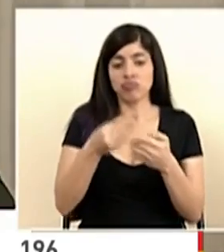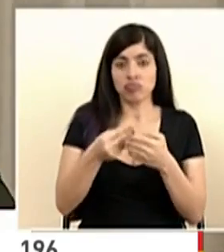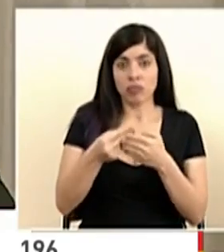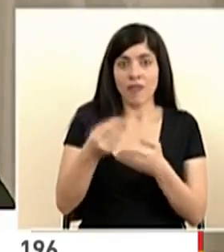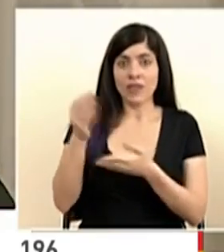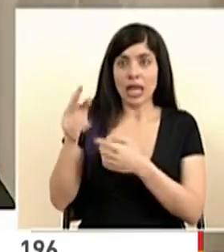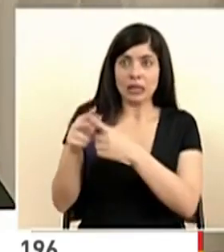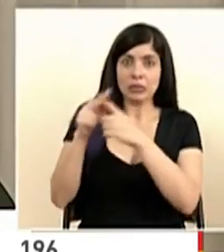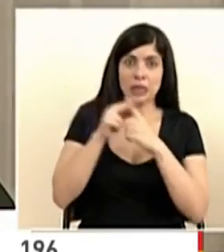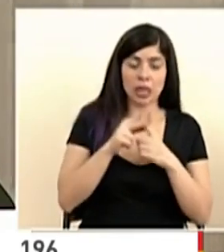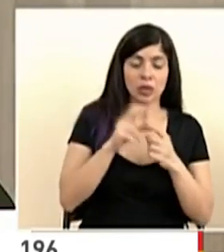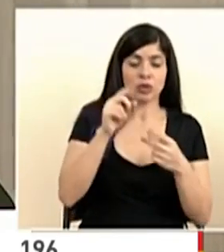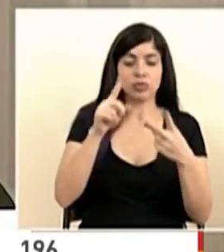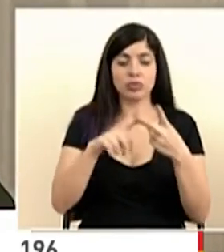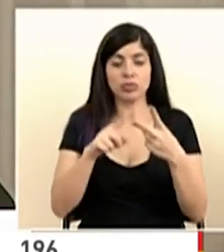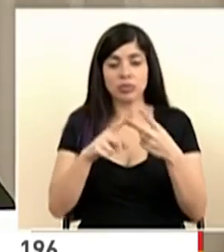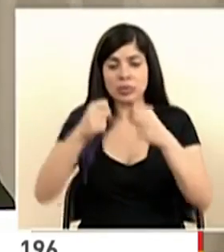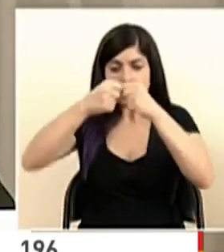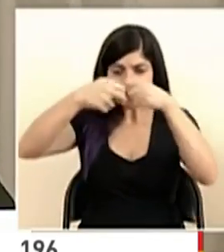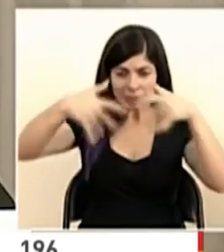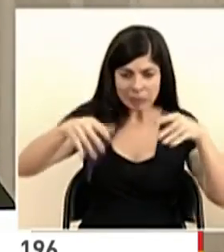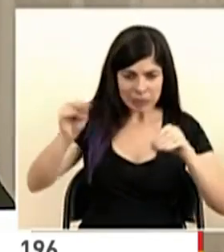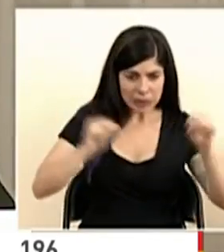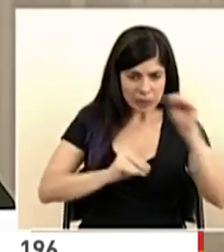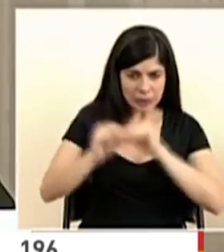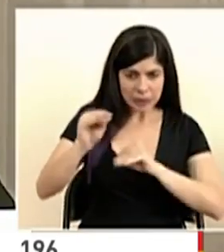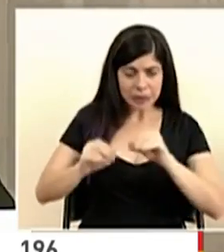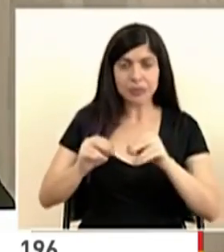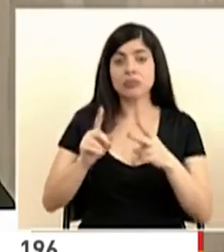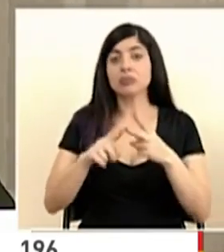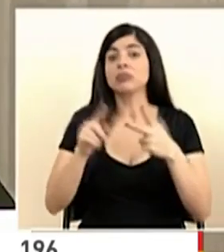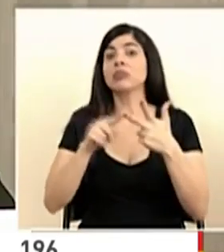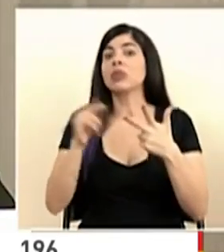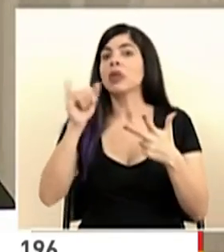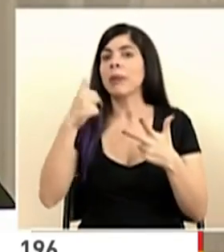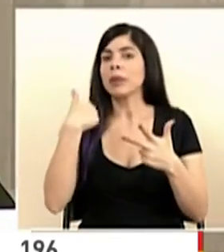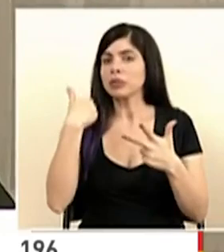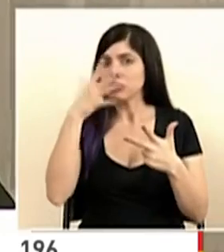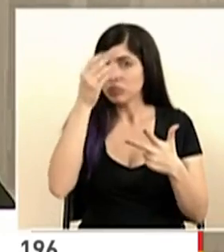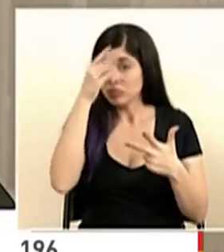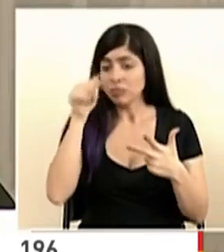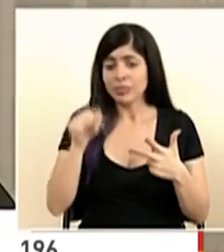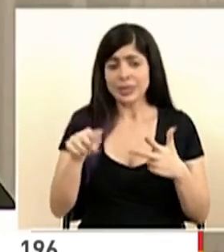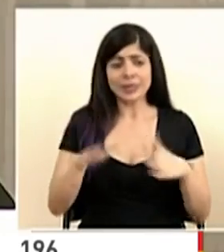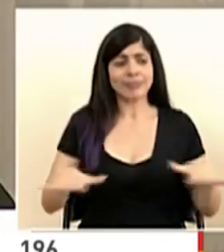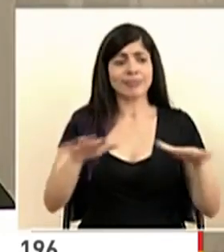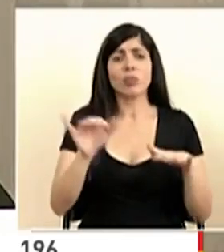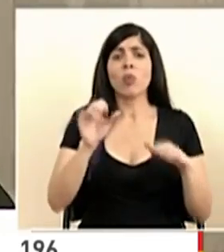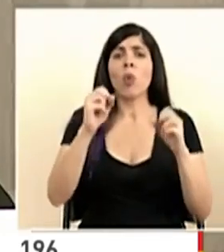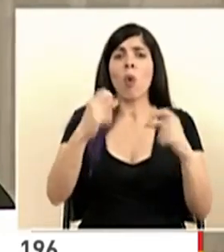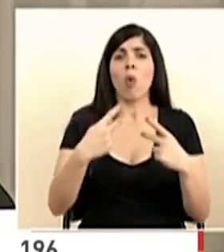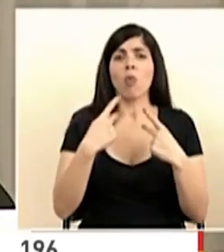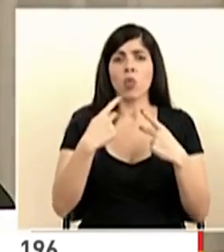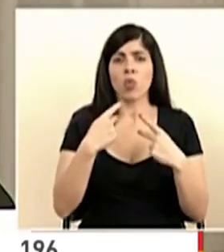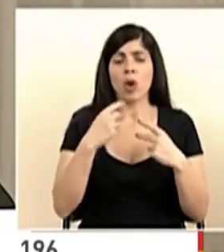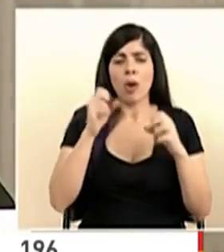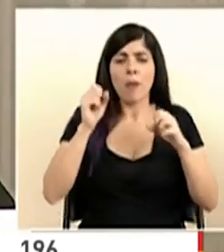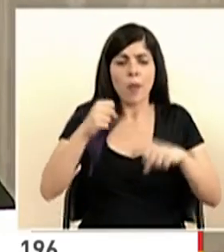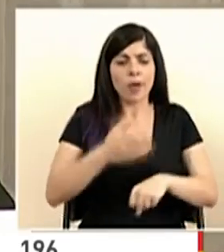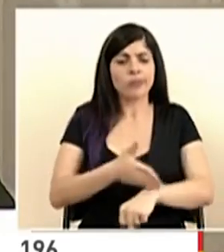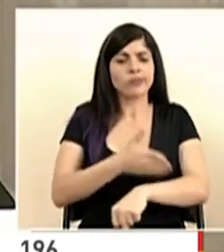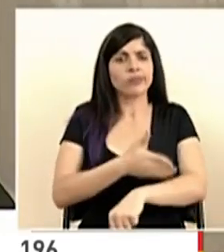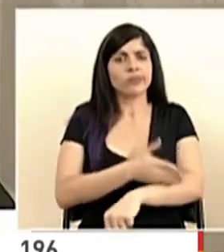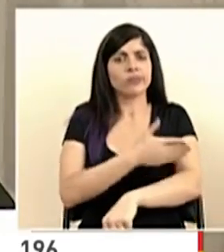económico, sea la búsqueda de nuevos esquemas. Como yo también lo he mencionado, esto es una oportunidad, una oportunidad para mejorar cosas